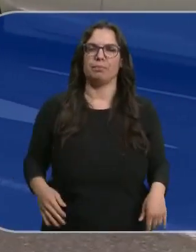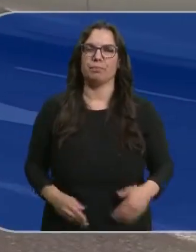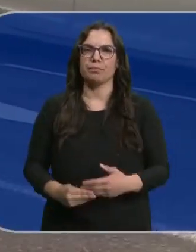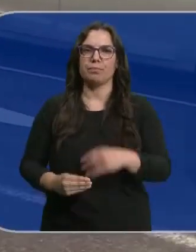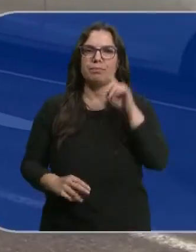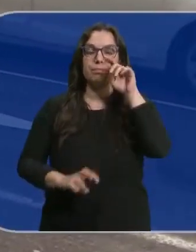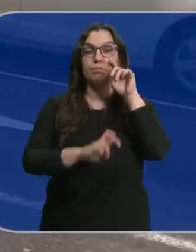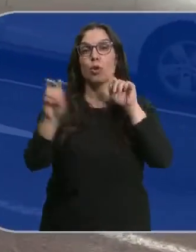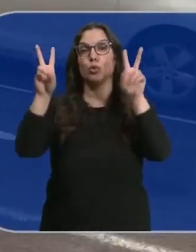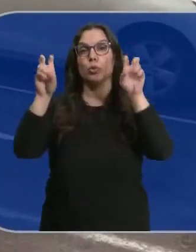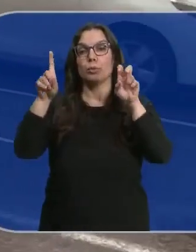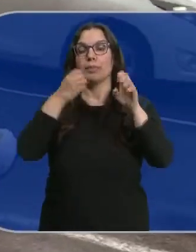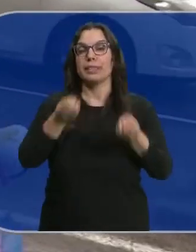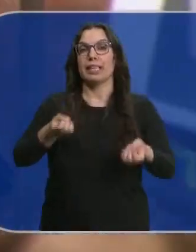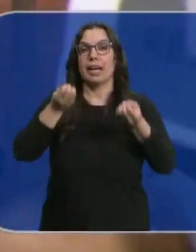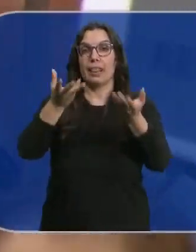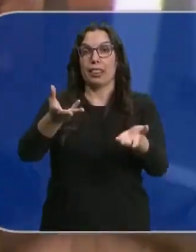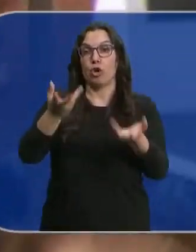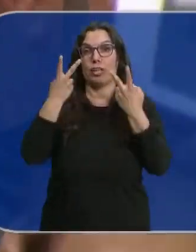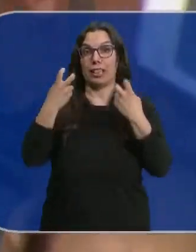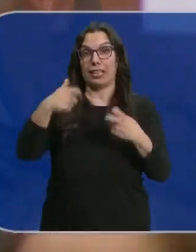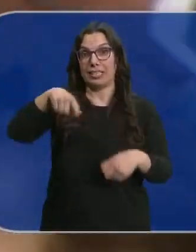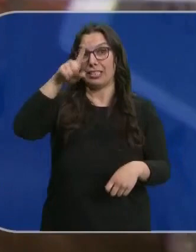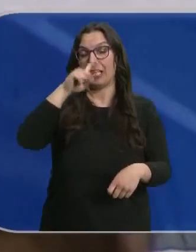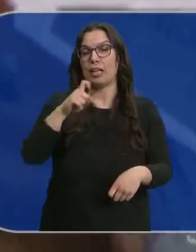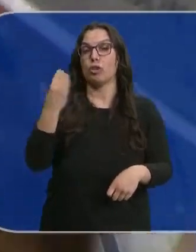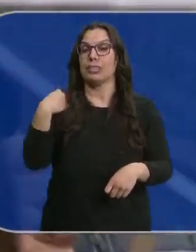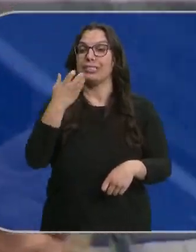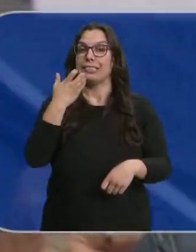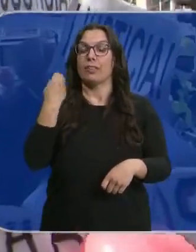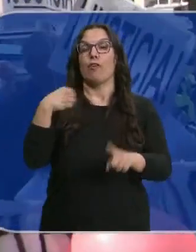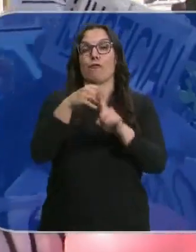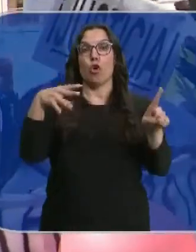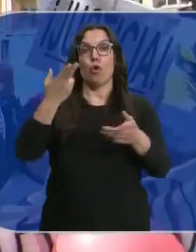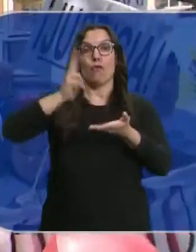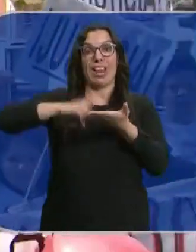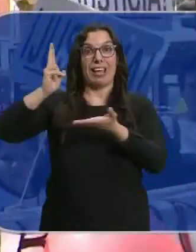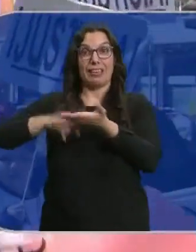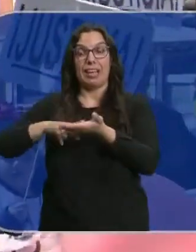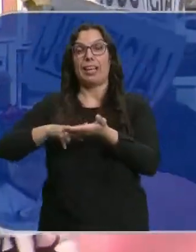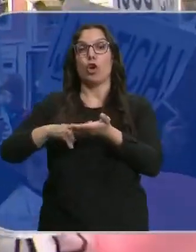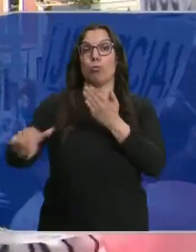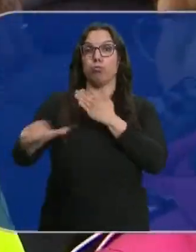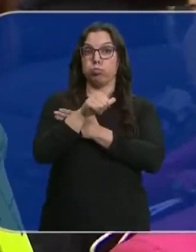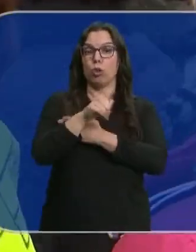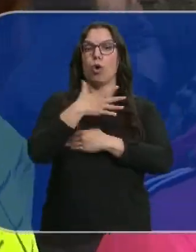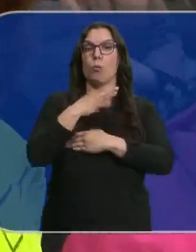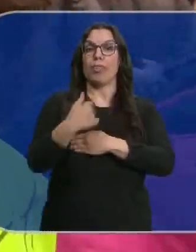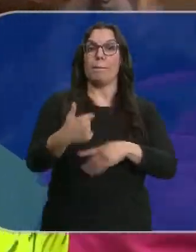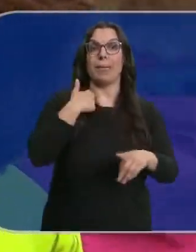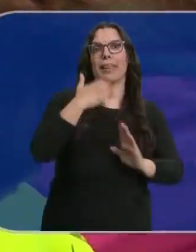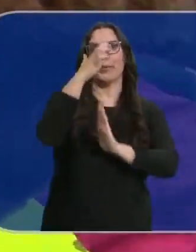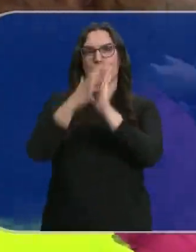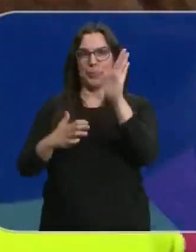Otra de las novedades que trae la declaración de 2022 es que los afectados por la estafa de foro filatélico podrán desgrabarse las pérdidas.